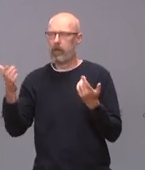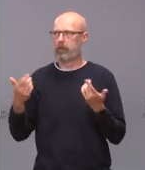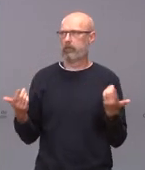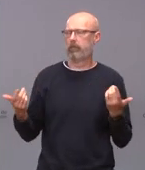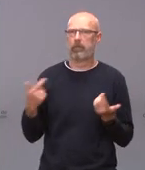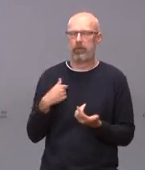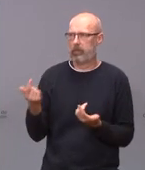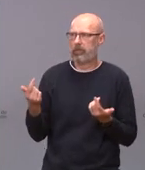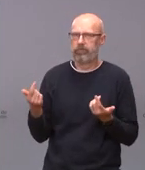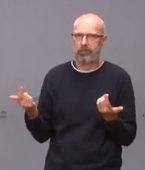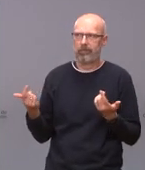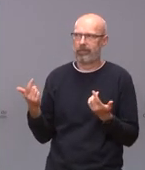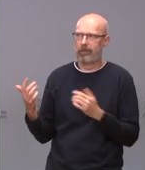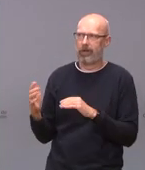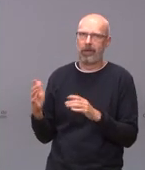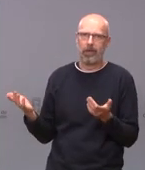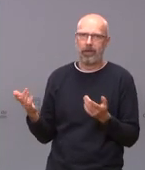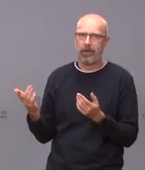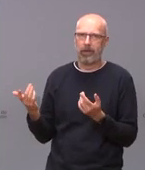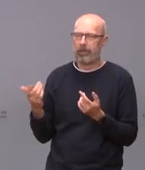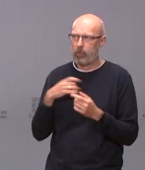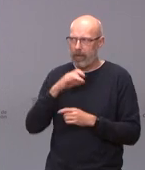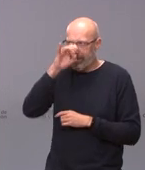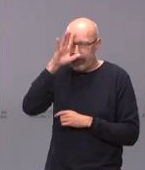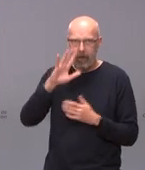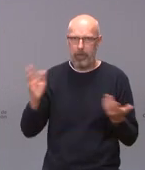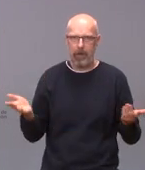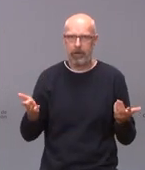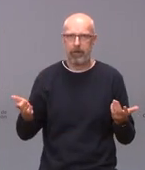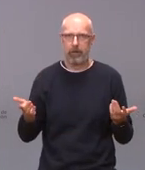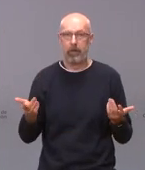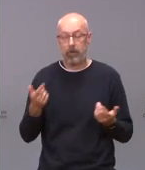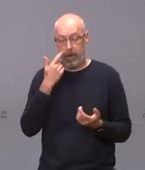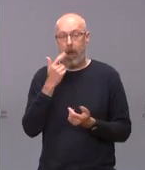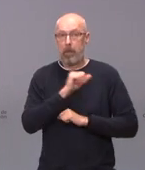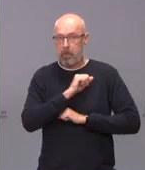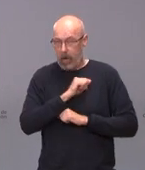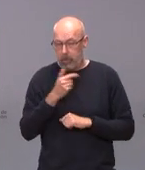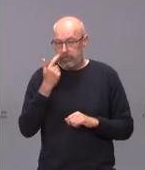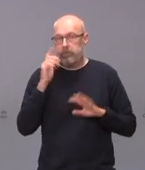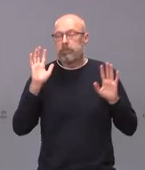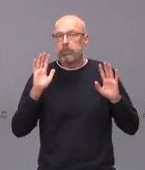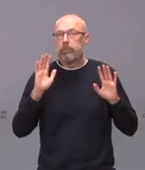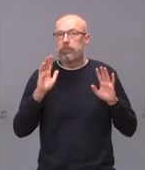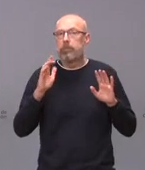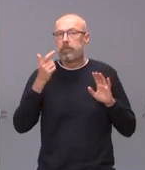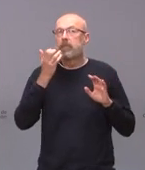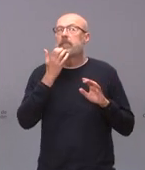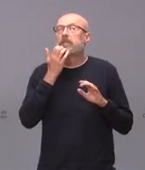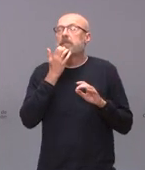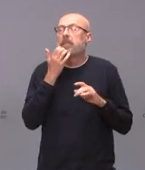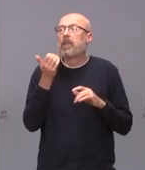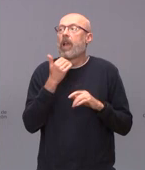es de gila o sea esto es increíble espero espero espero que si algo de vergüenza queda